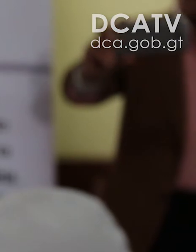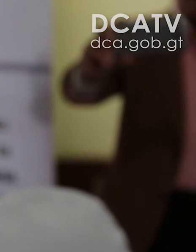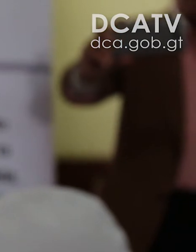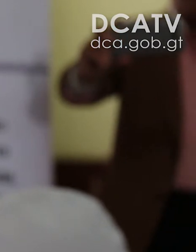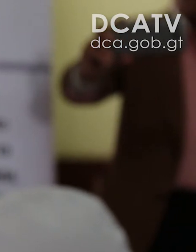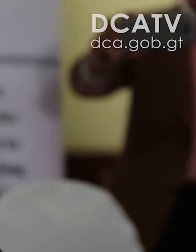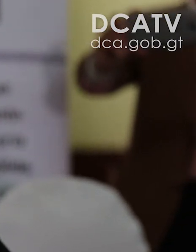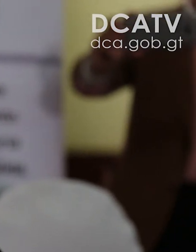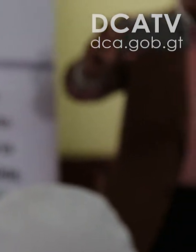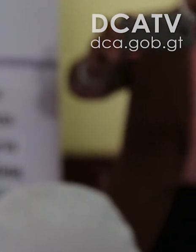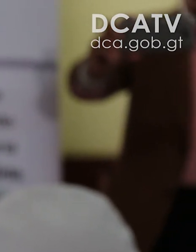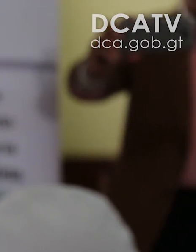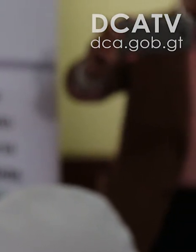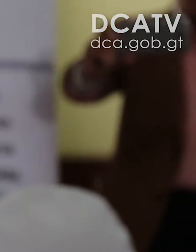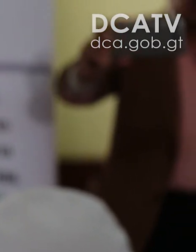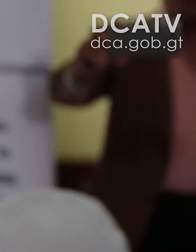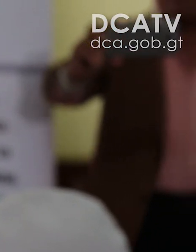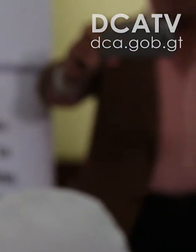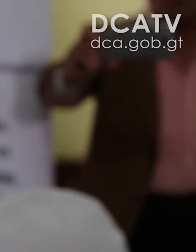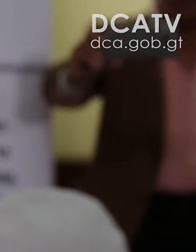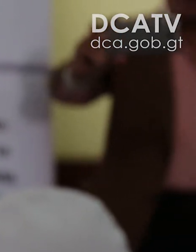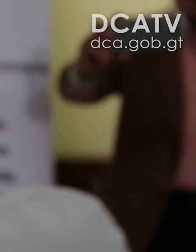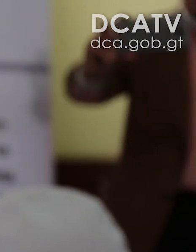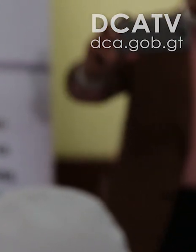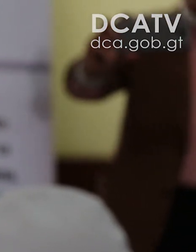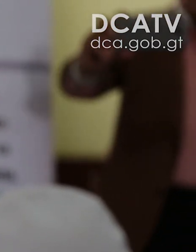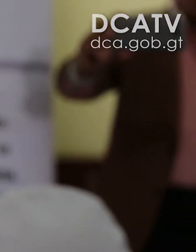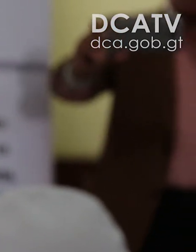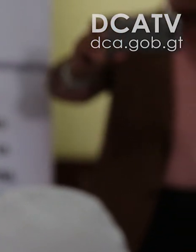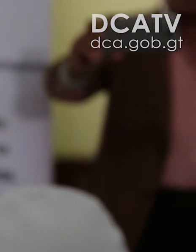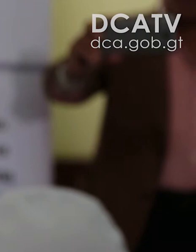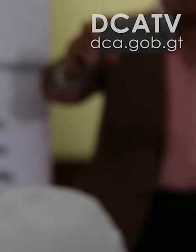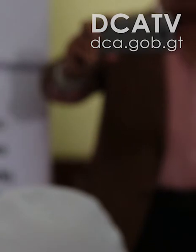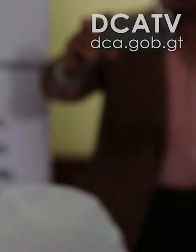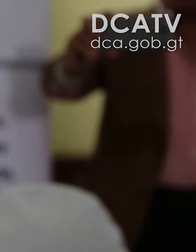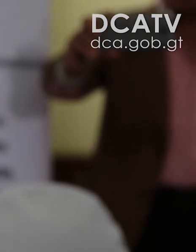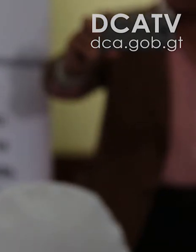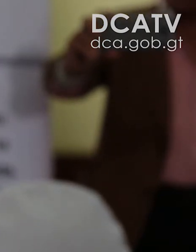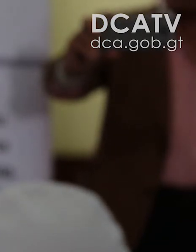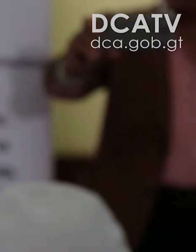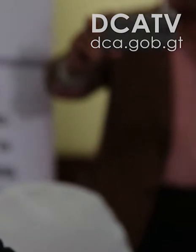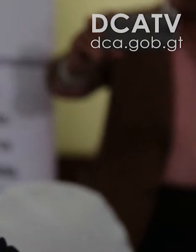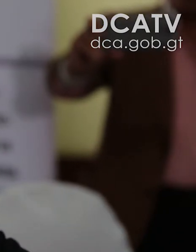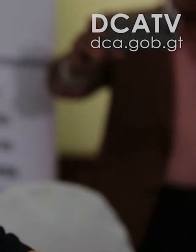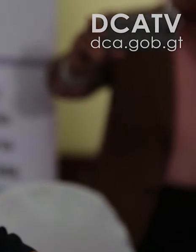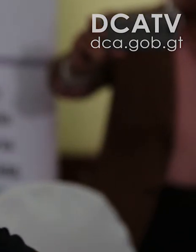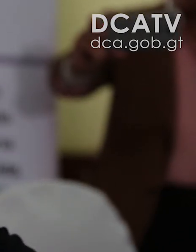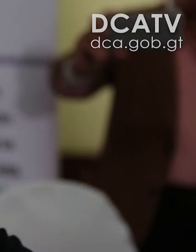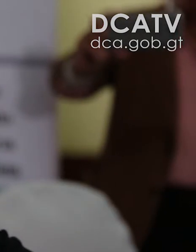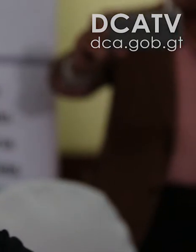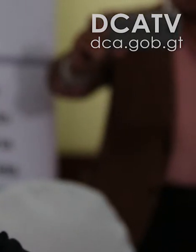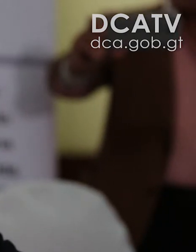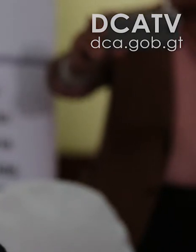que optan por una casilla, un escaño en el Congreso a diputados, ya sea